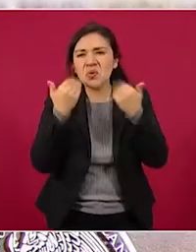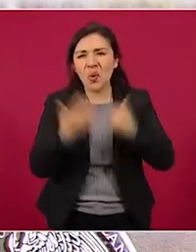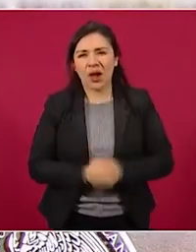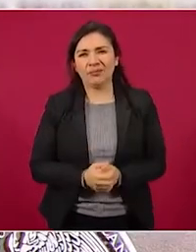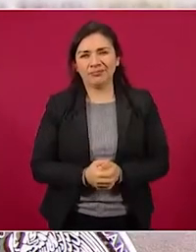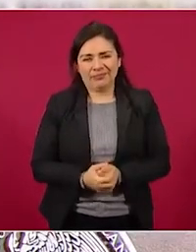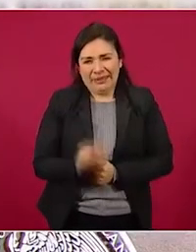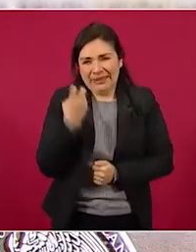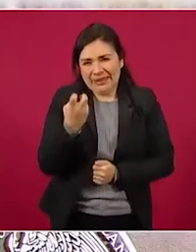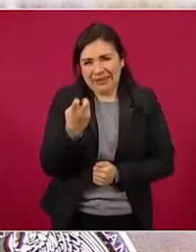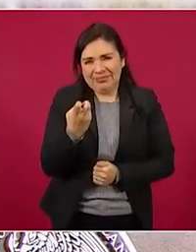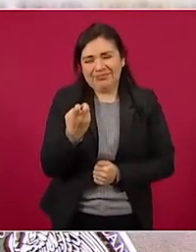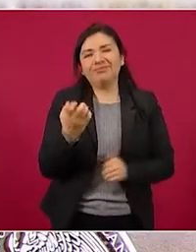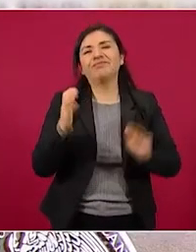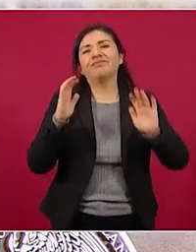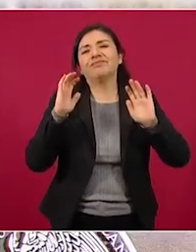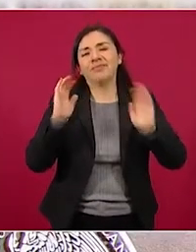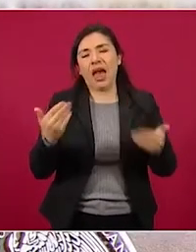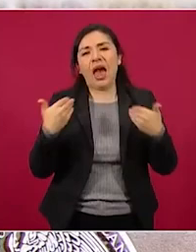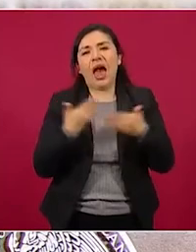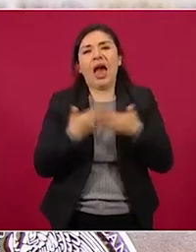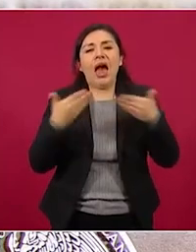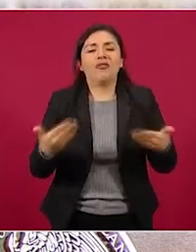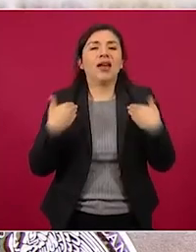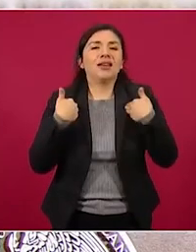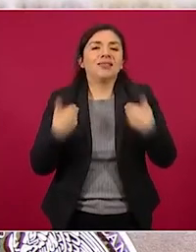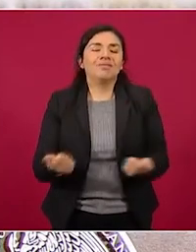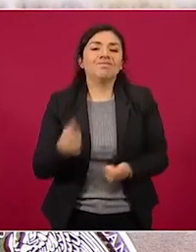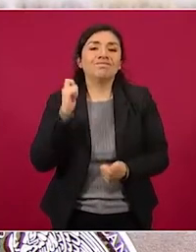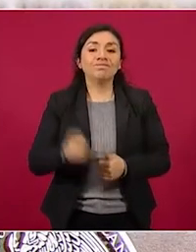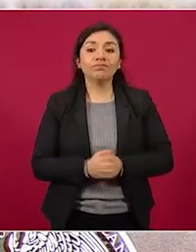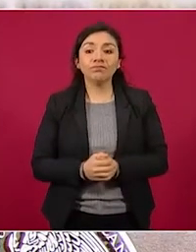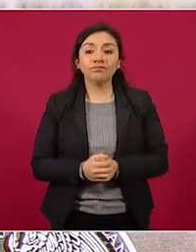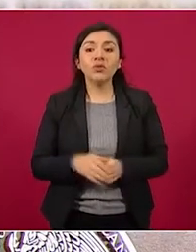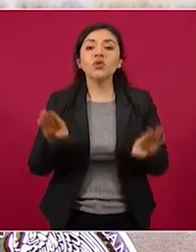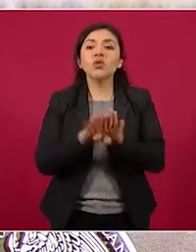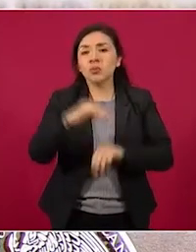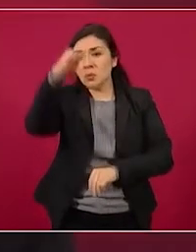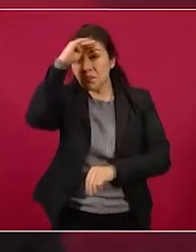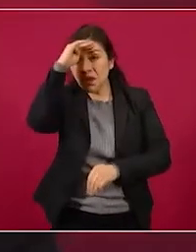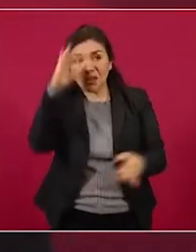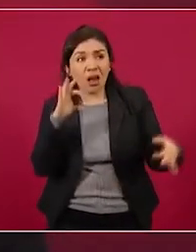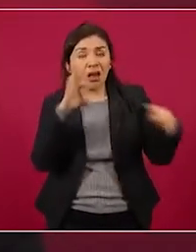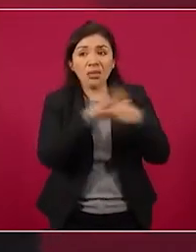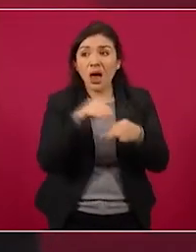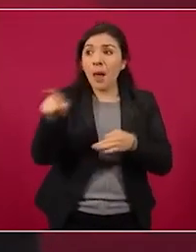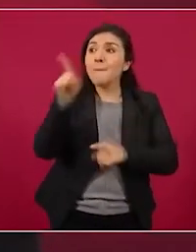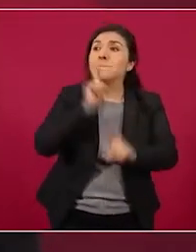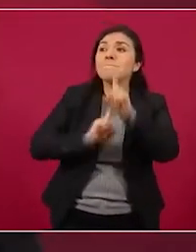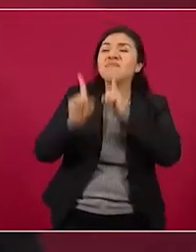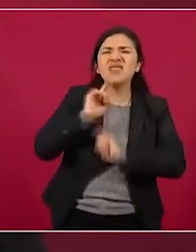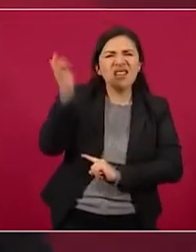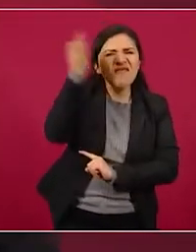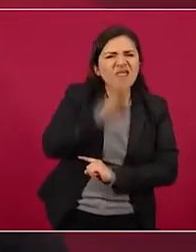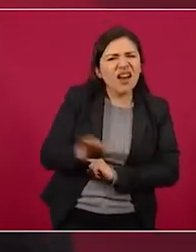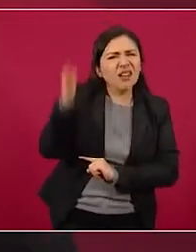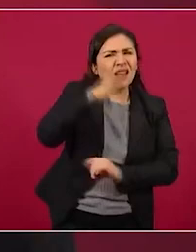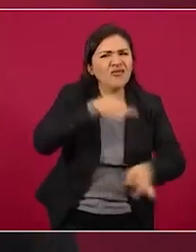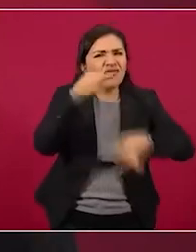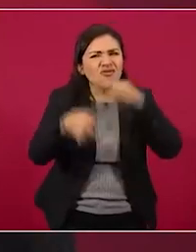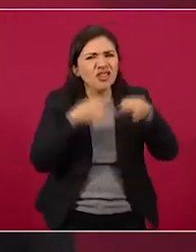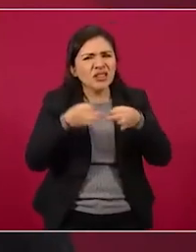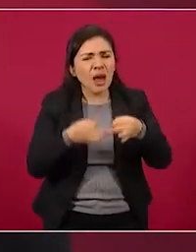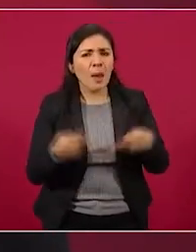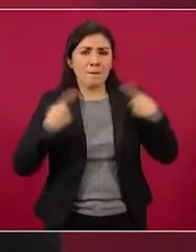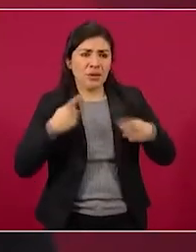que ya es una arruindad. Es que se trate de vincular los desmentidos de noticias falsas con